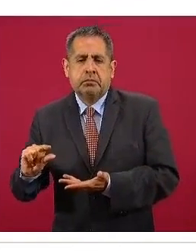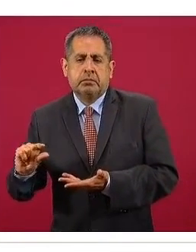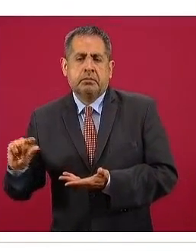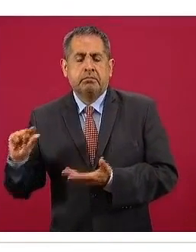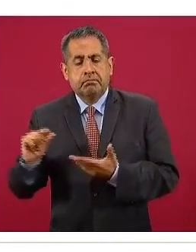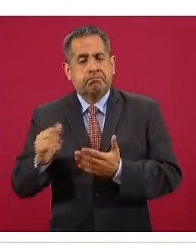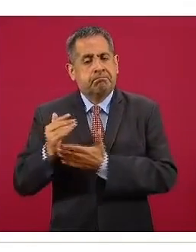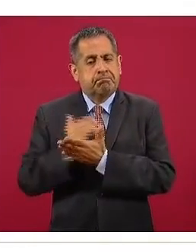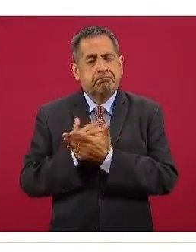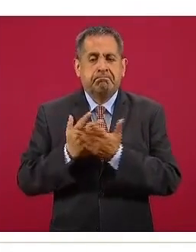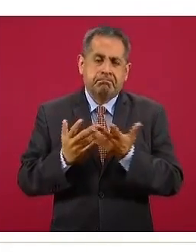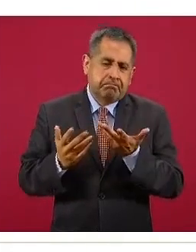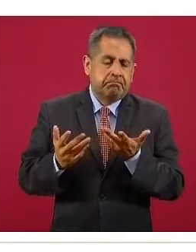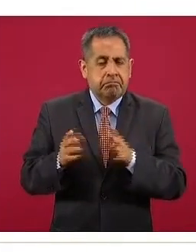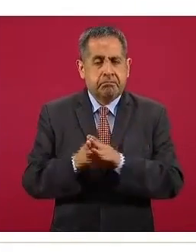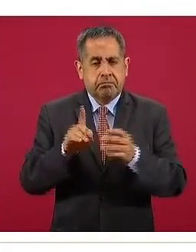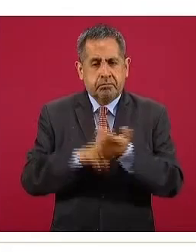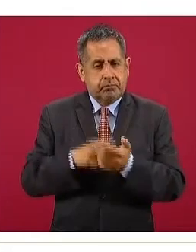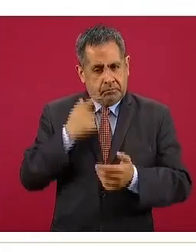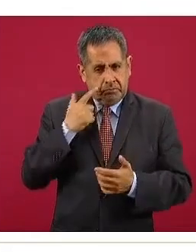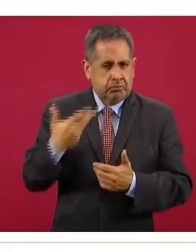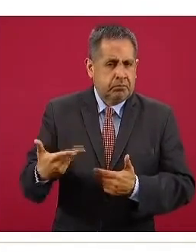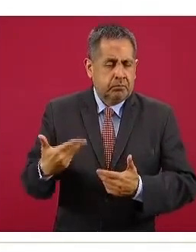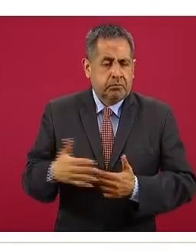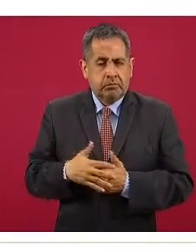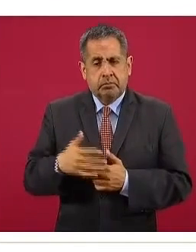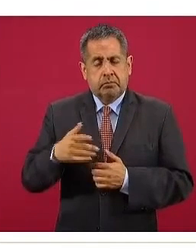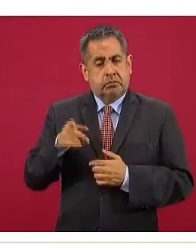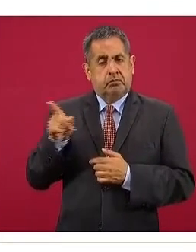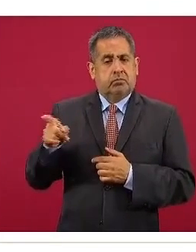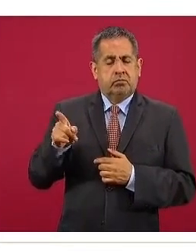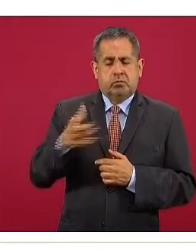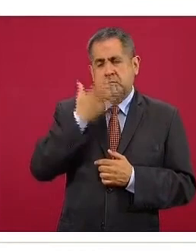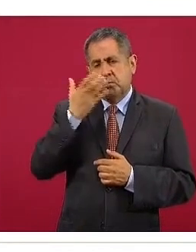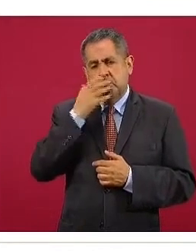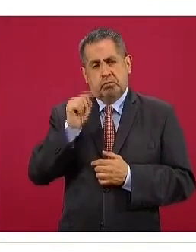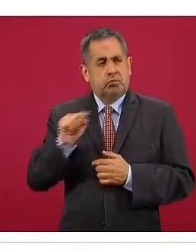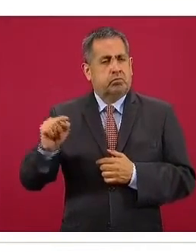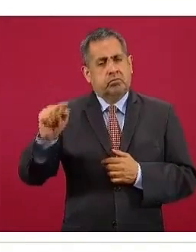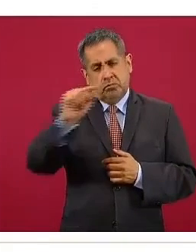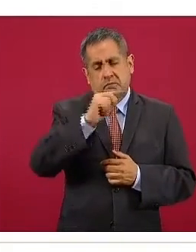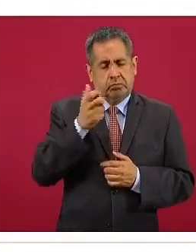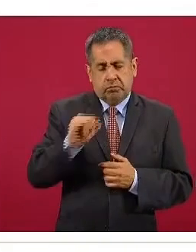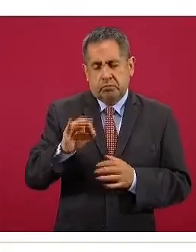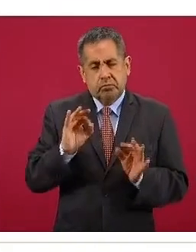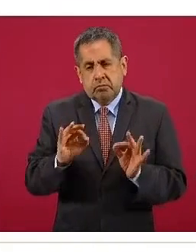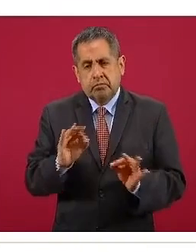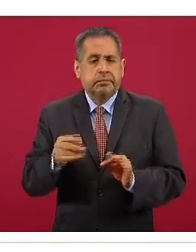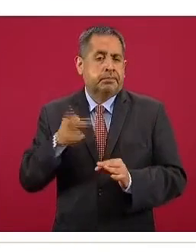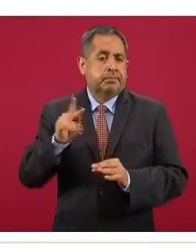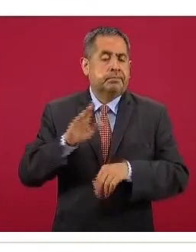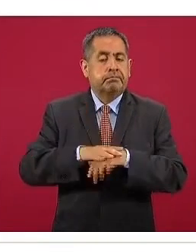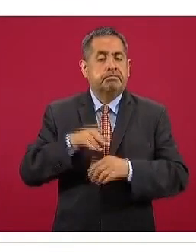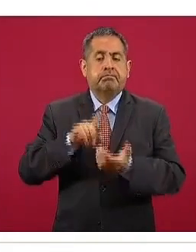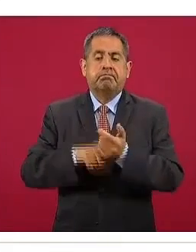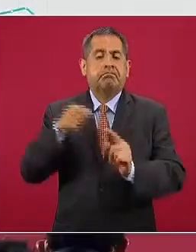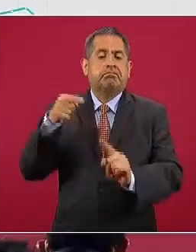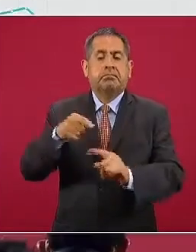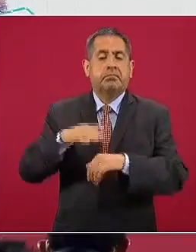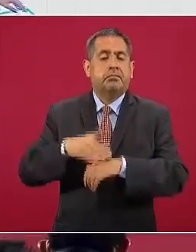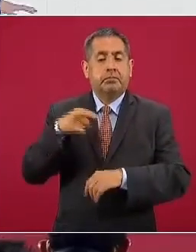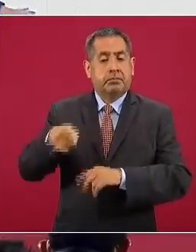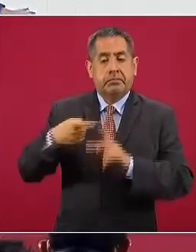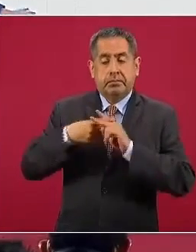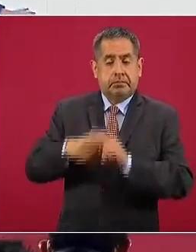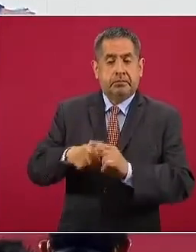zona de menor descenso. Esto es un fenómeno común en las curvas epidémicas, pero en particular es porque aquí